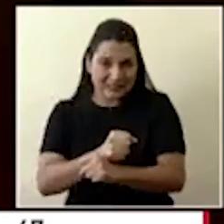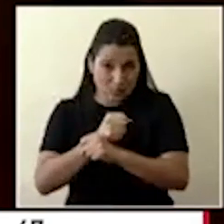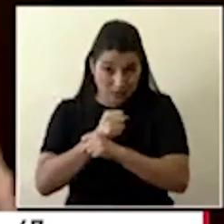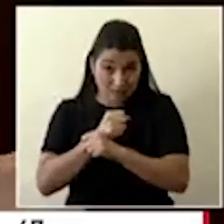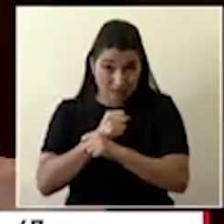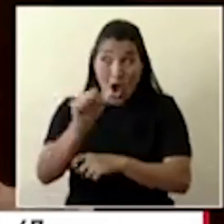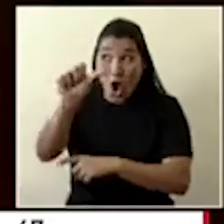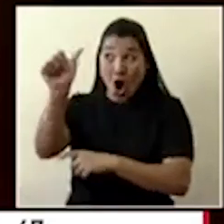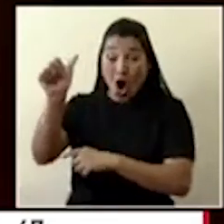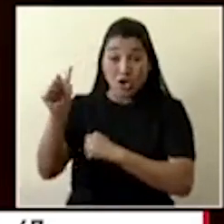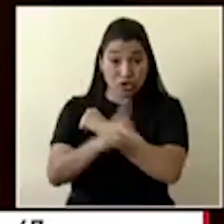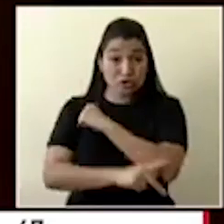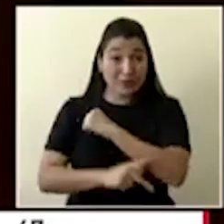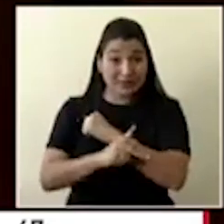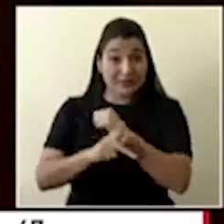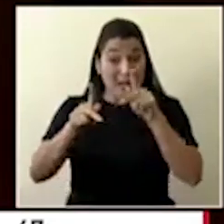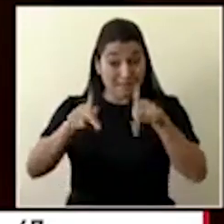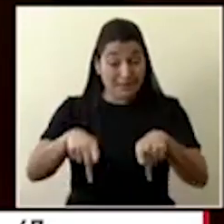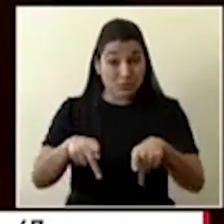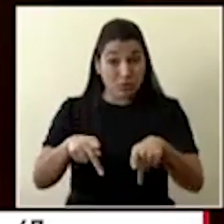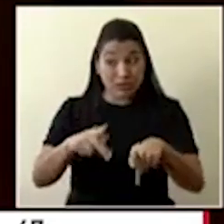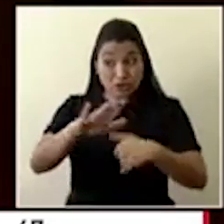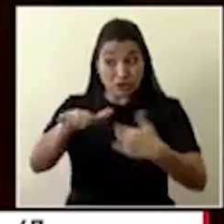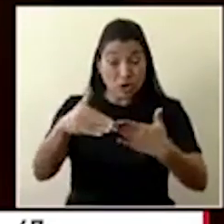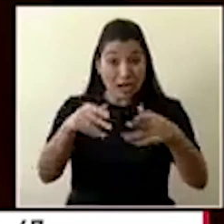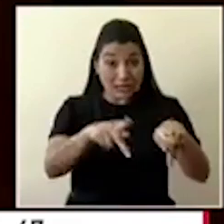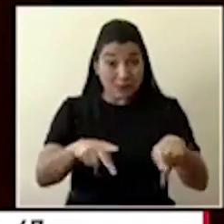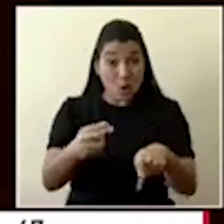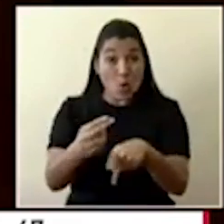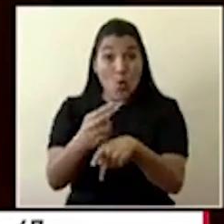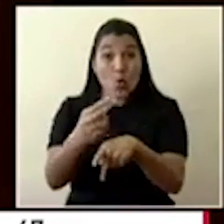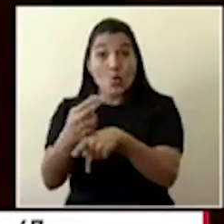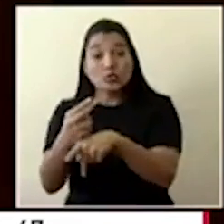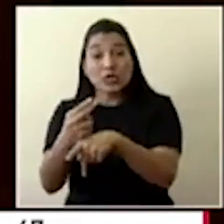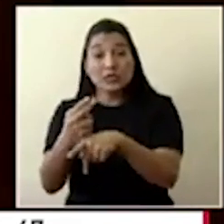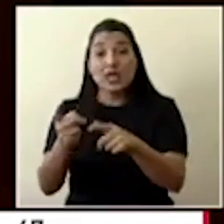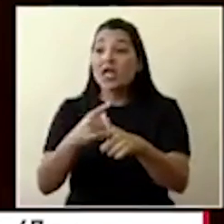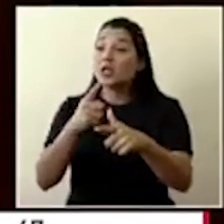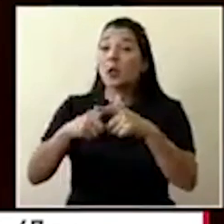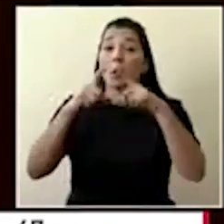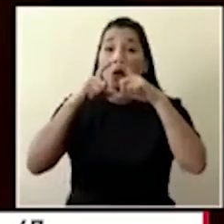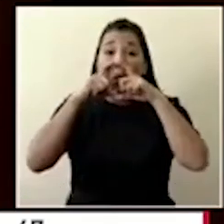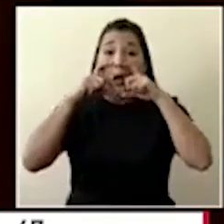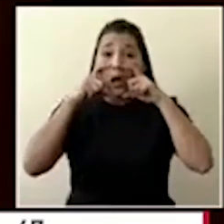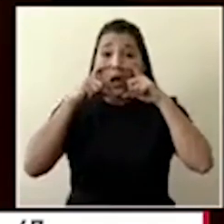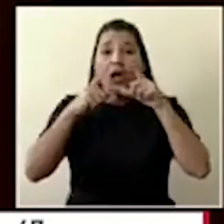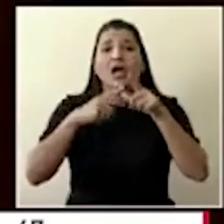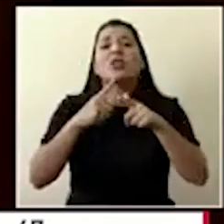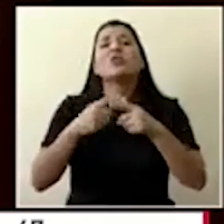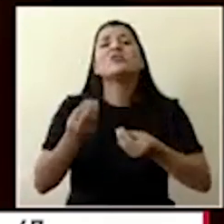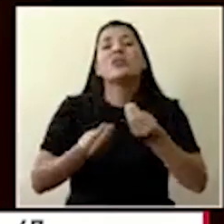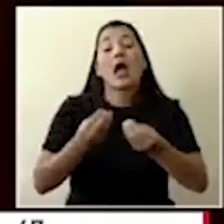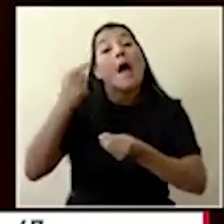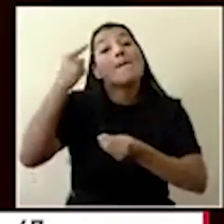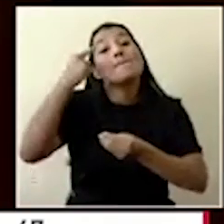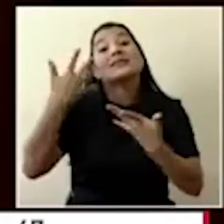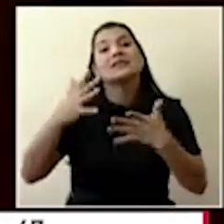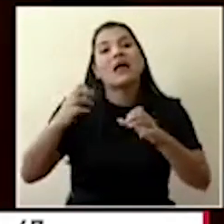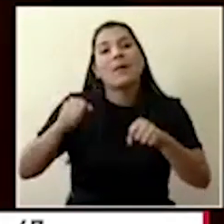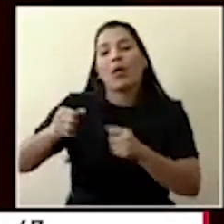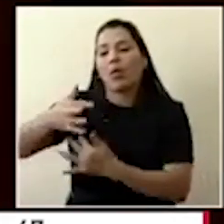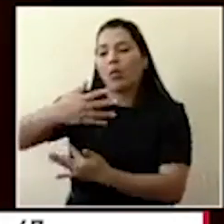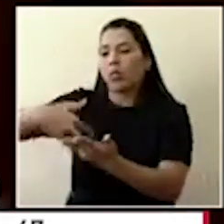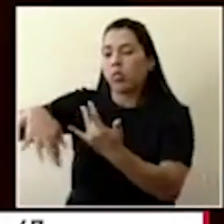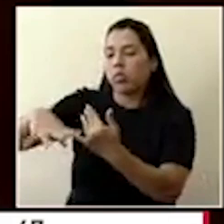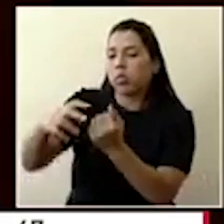gente la ha estado usando de forma generalizada, que más bien pierden el respeto al distanciamiento entre personas y que incluso